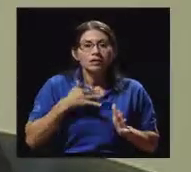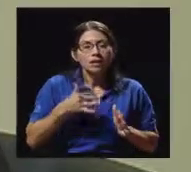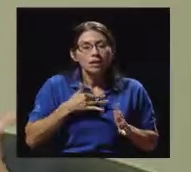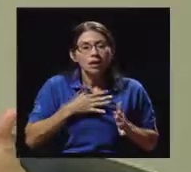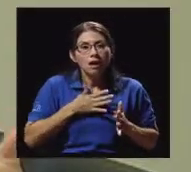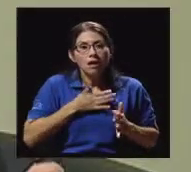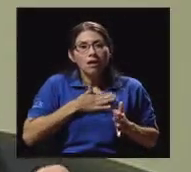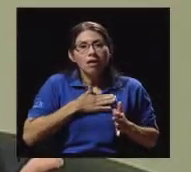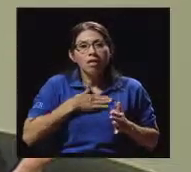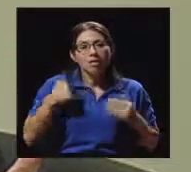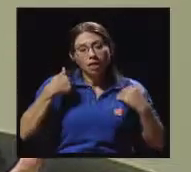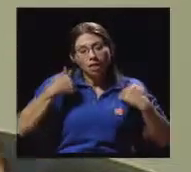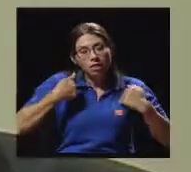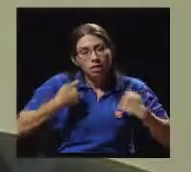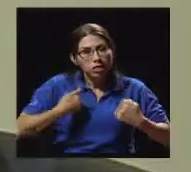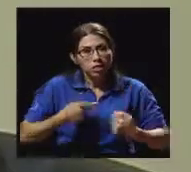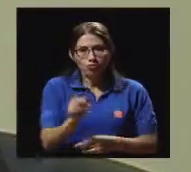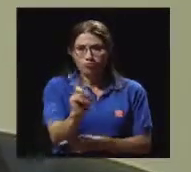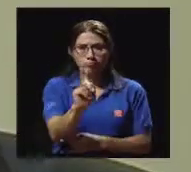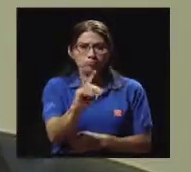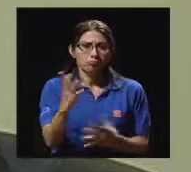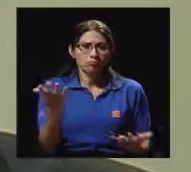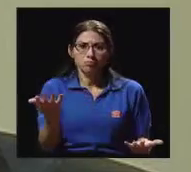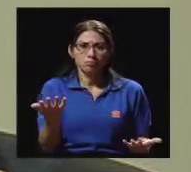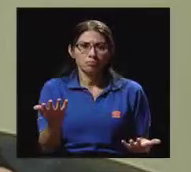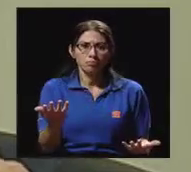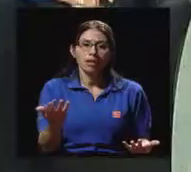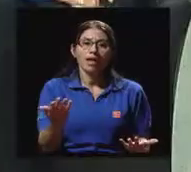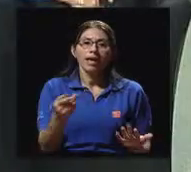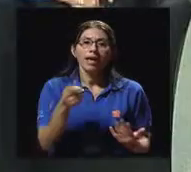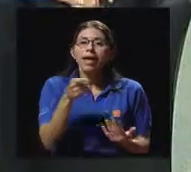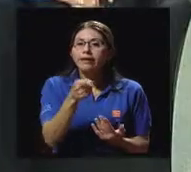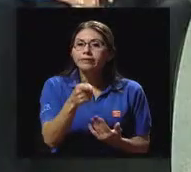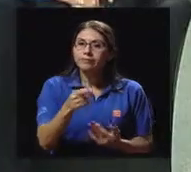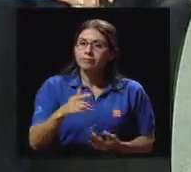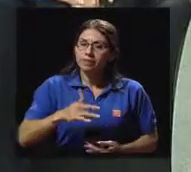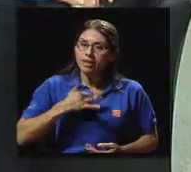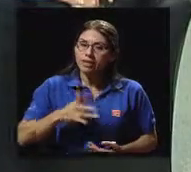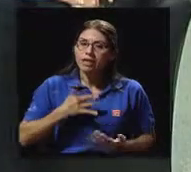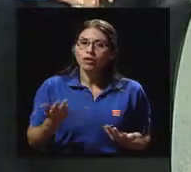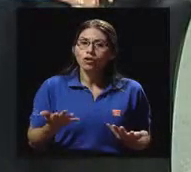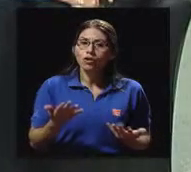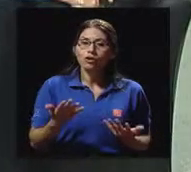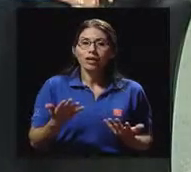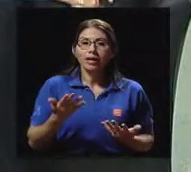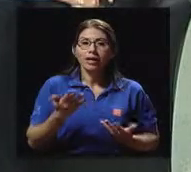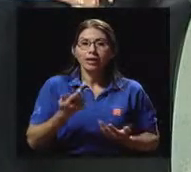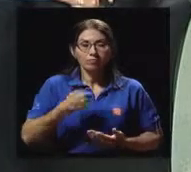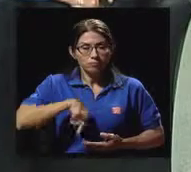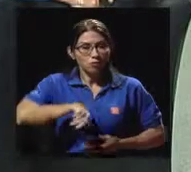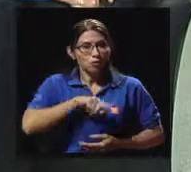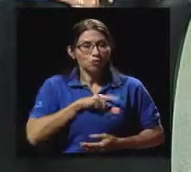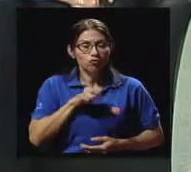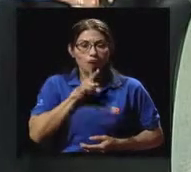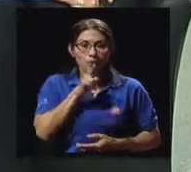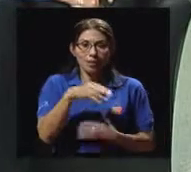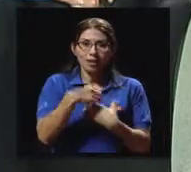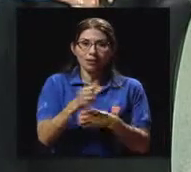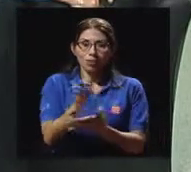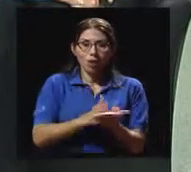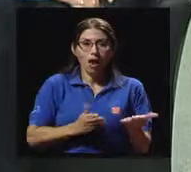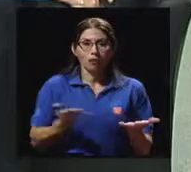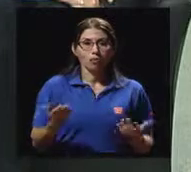cansancio excesivo, perdón. Si no, a sentirnos, pues que estamos realmente haciendo algo.